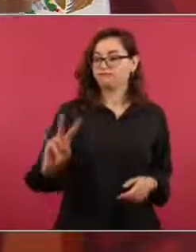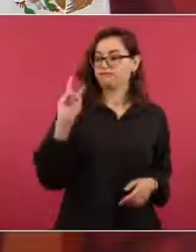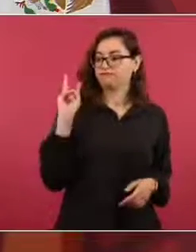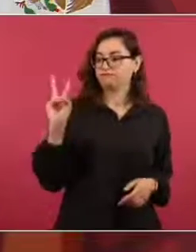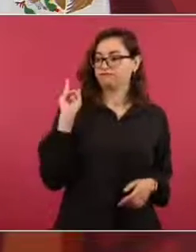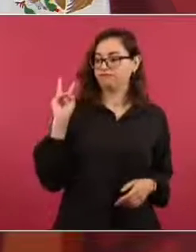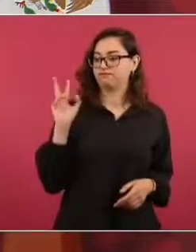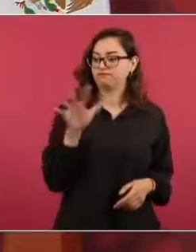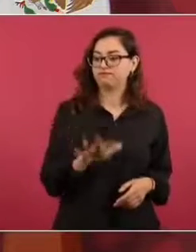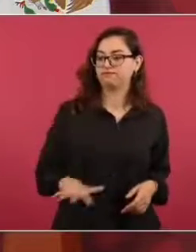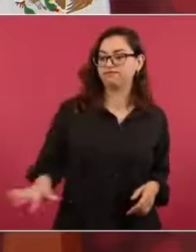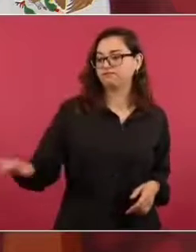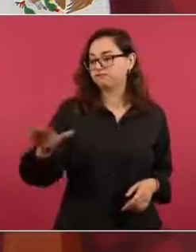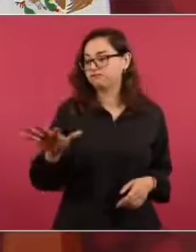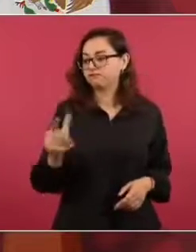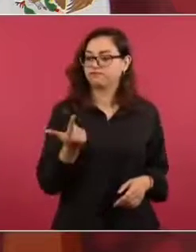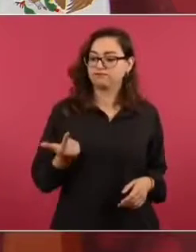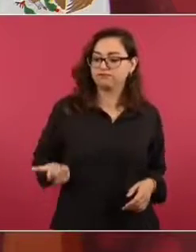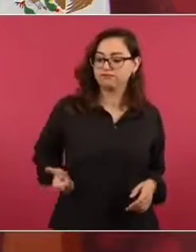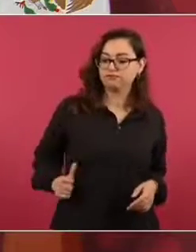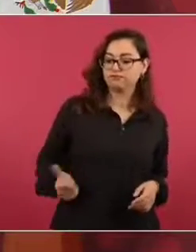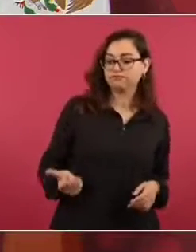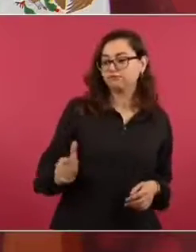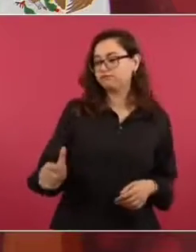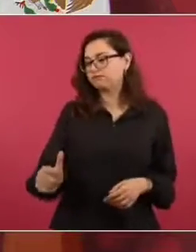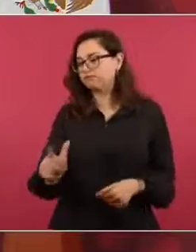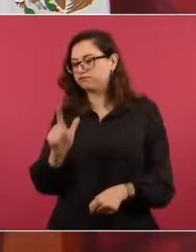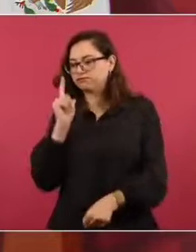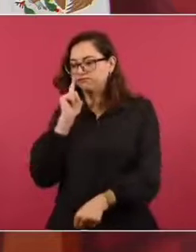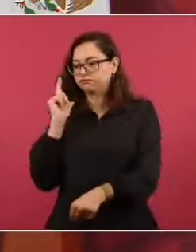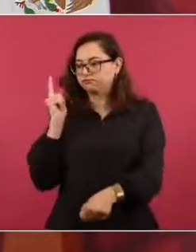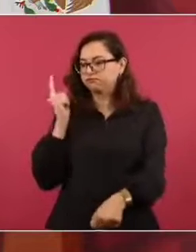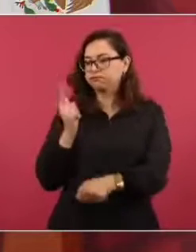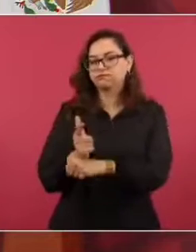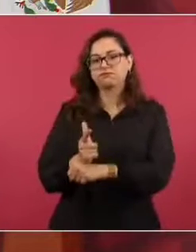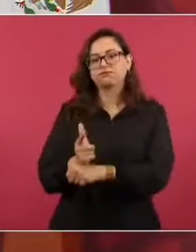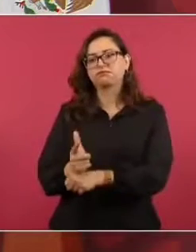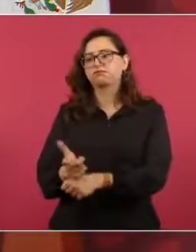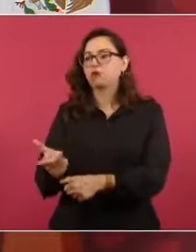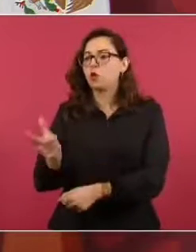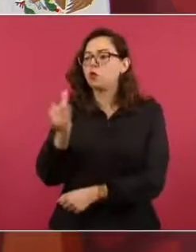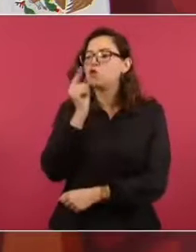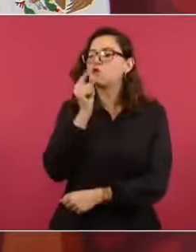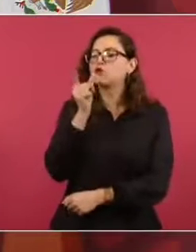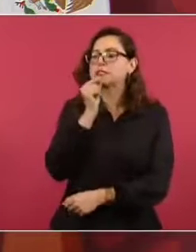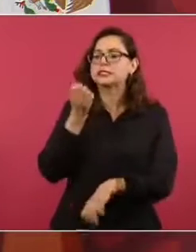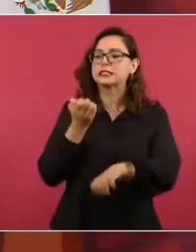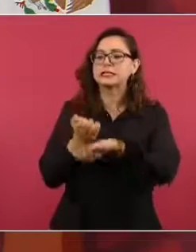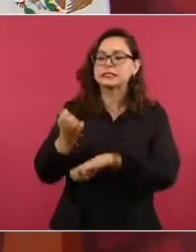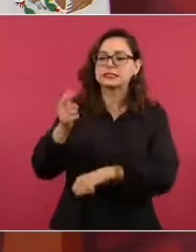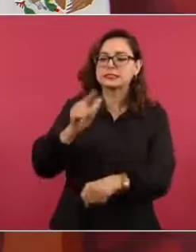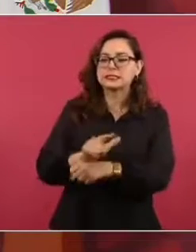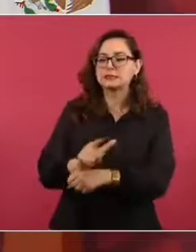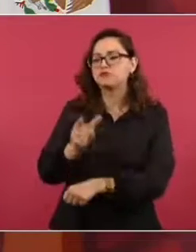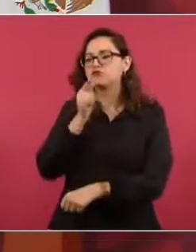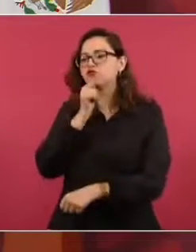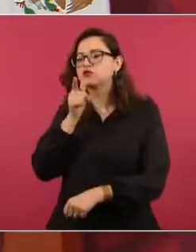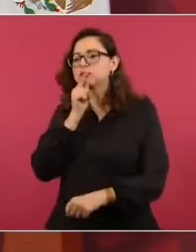más elementos de la Guardia Nacional que policías estatales y municipales,